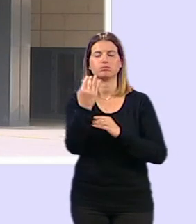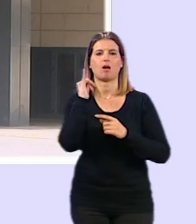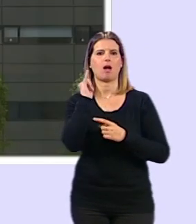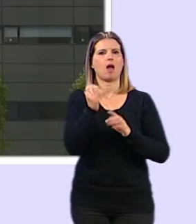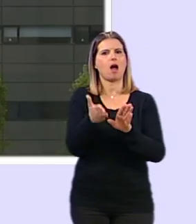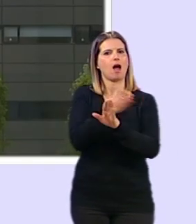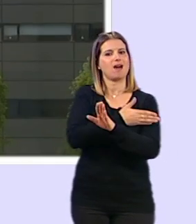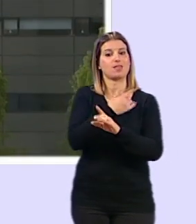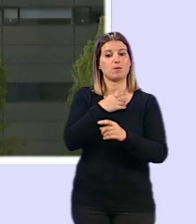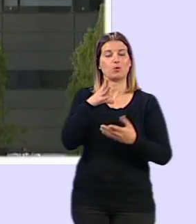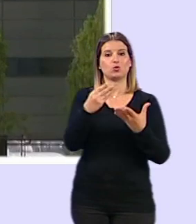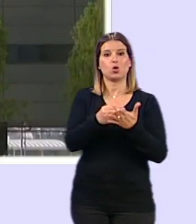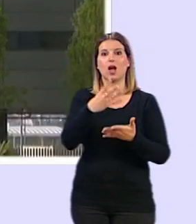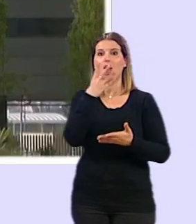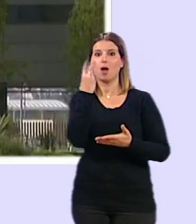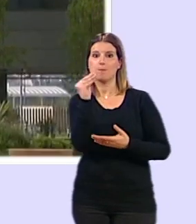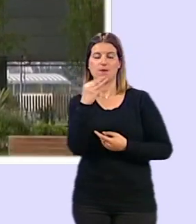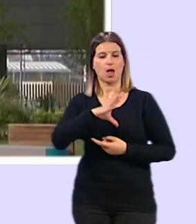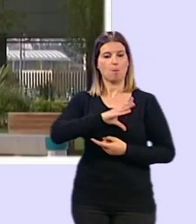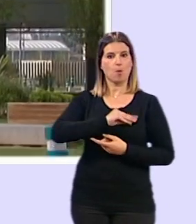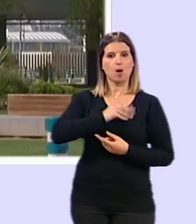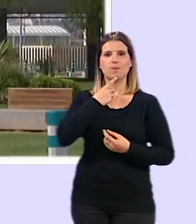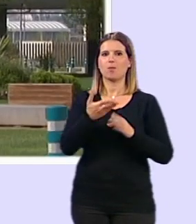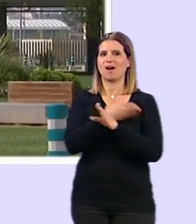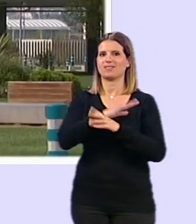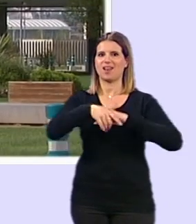antes y después de cada toma y de cada contacto con el bebé